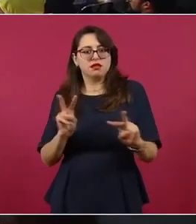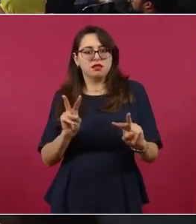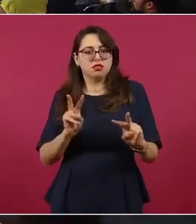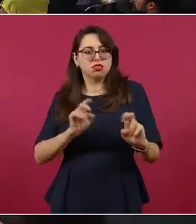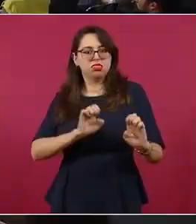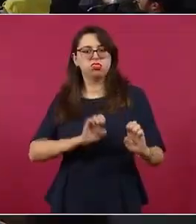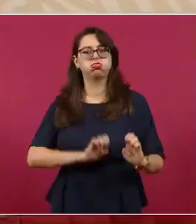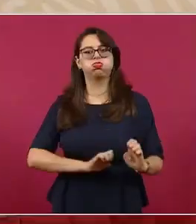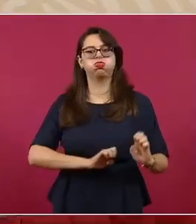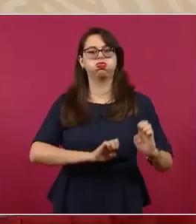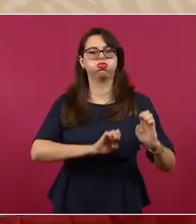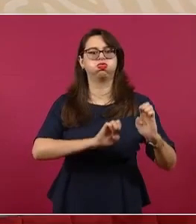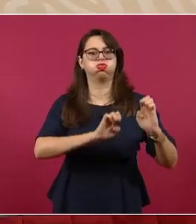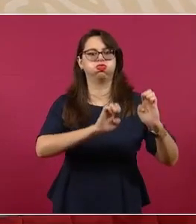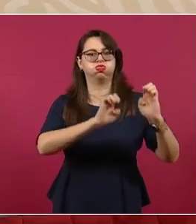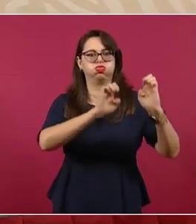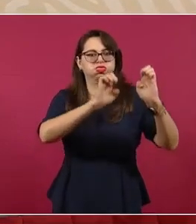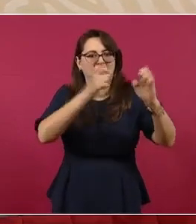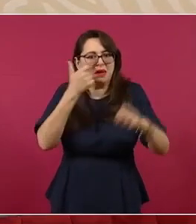¿Quién dio el permiso?